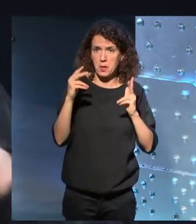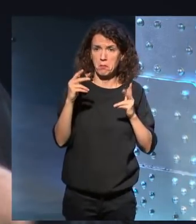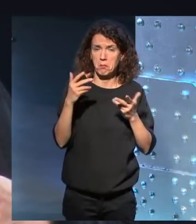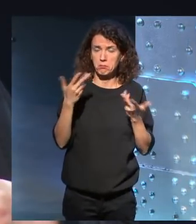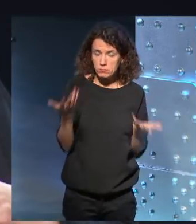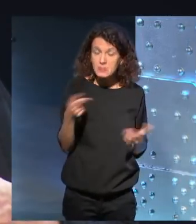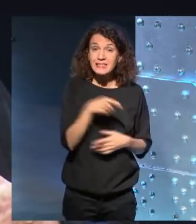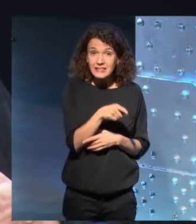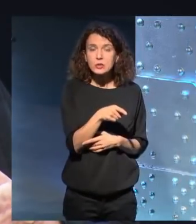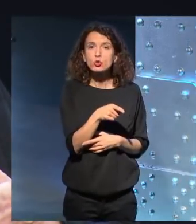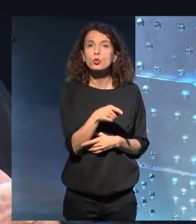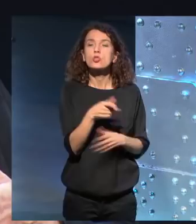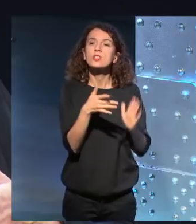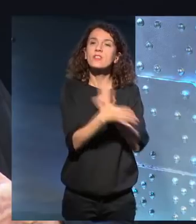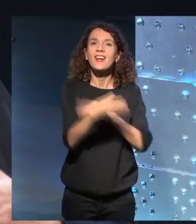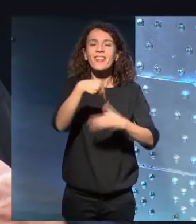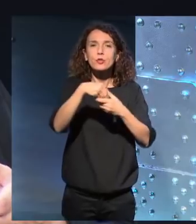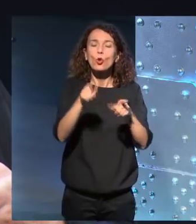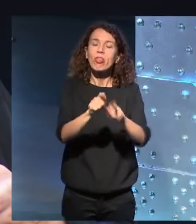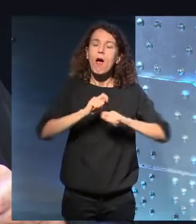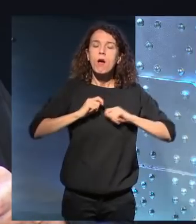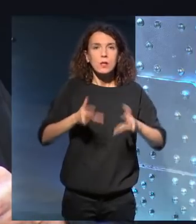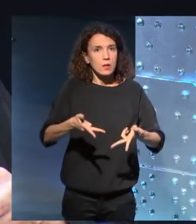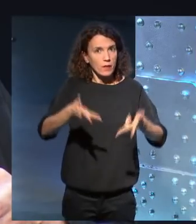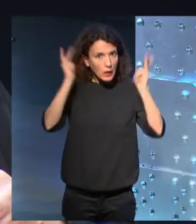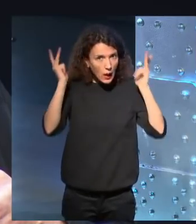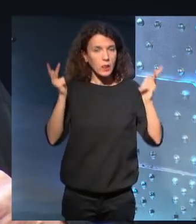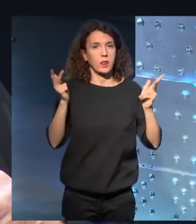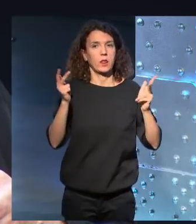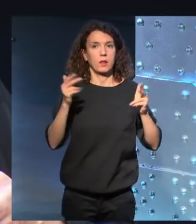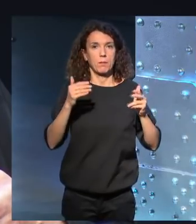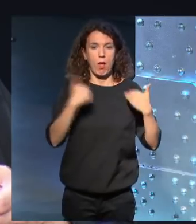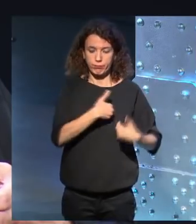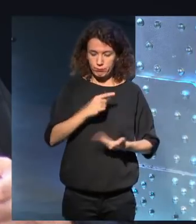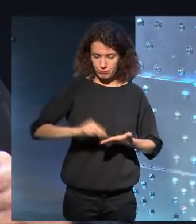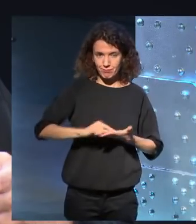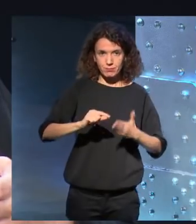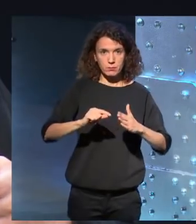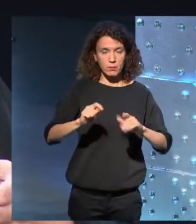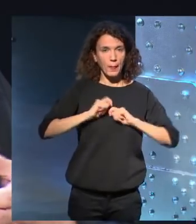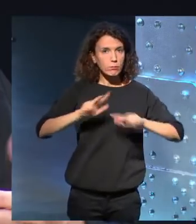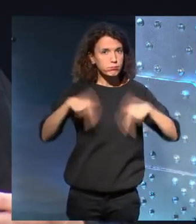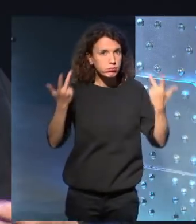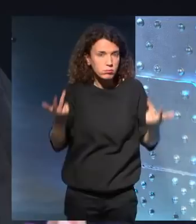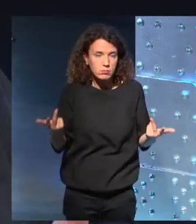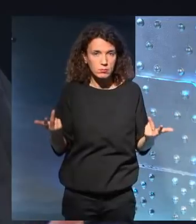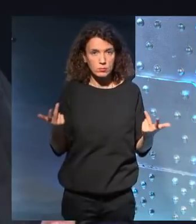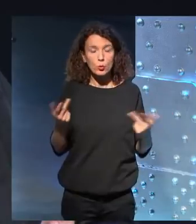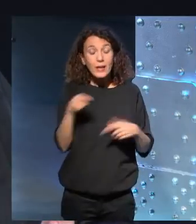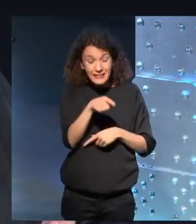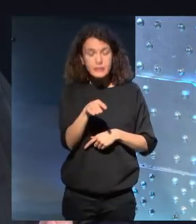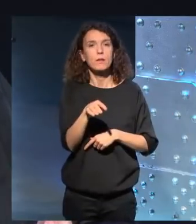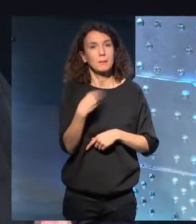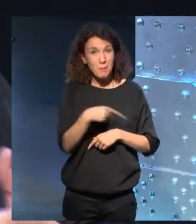Y eso tenía un componente de libertad para el escritor, ¿no? Yo siempre he buscado esa